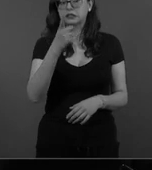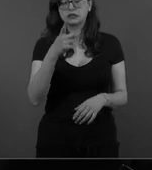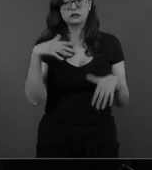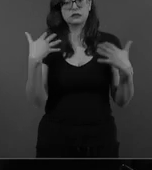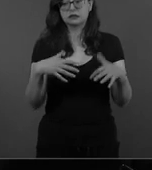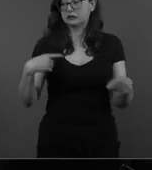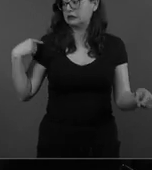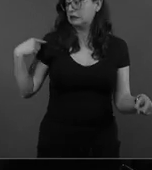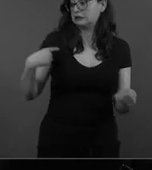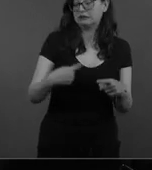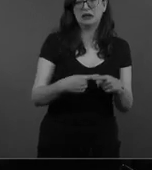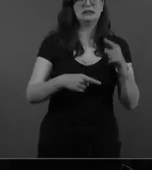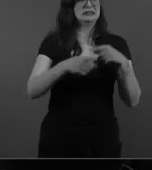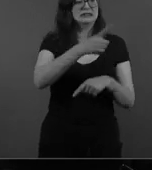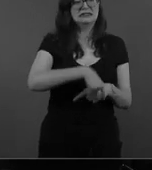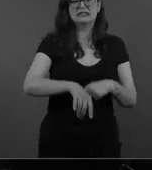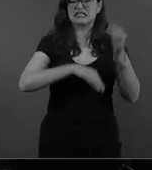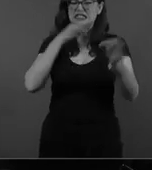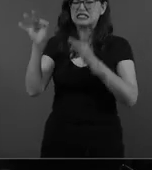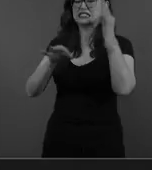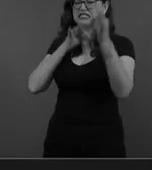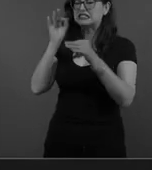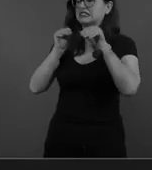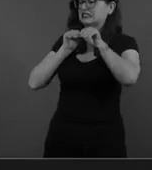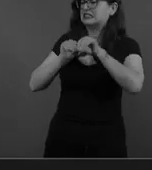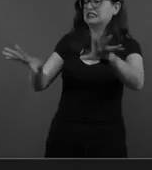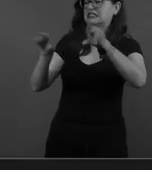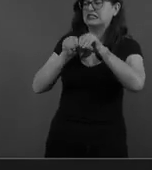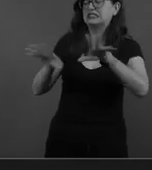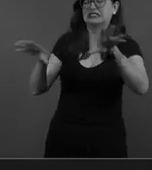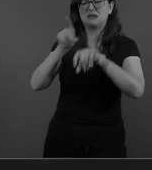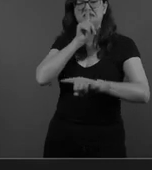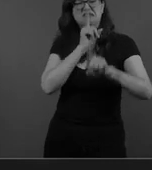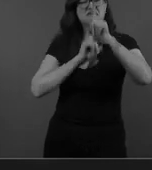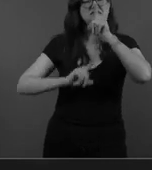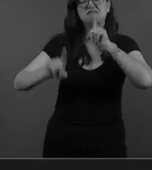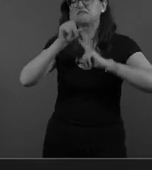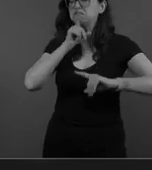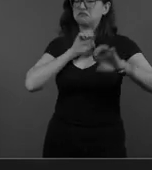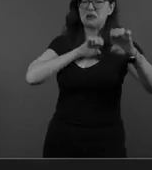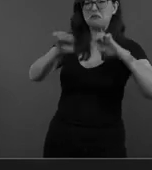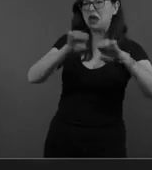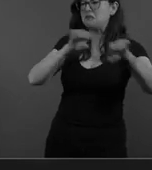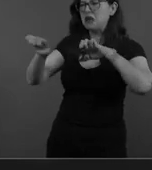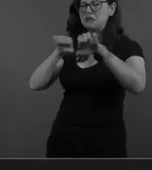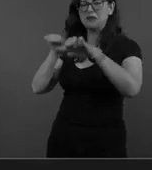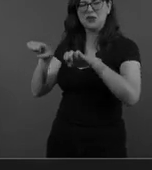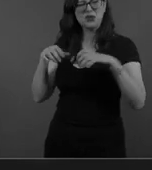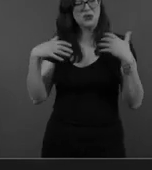tenido durante las últimas semanas, pues que se trata de una reforma para reivindicar